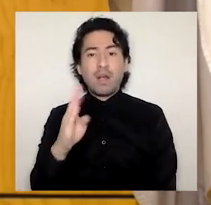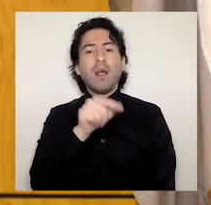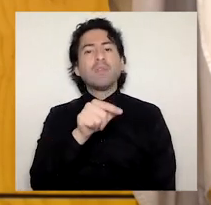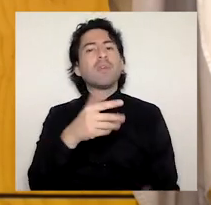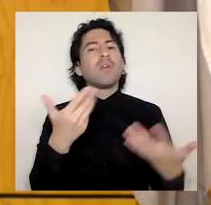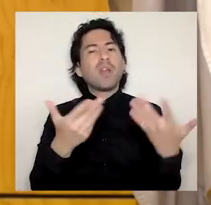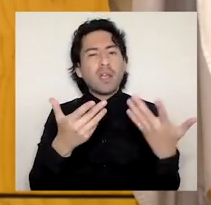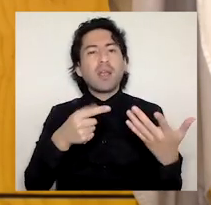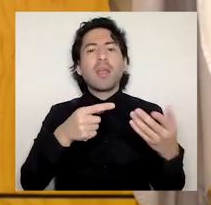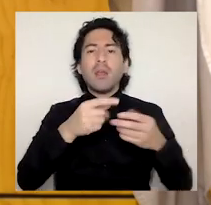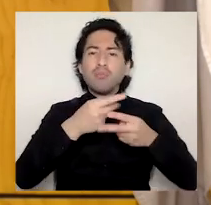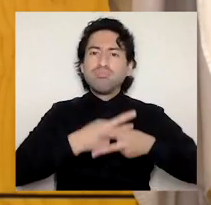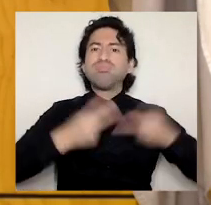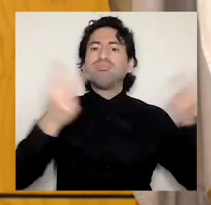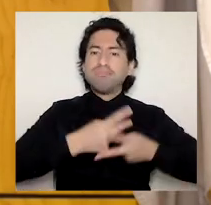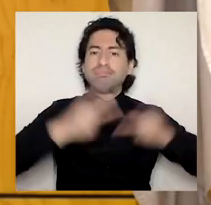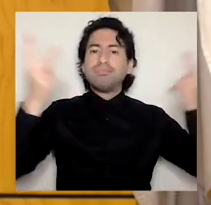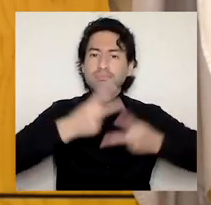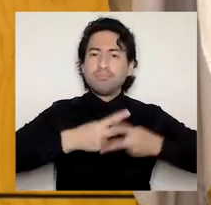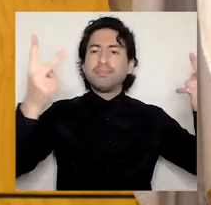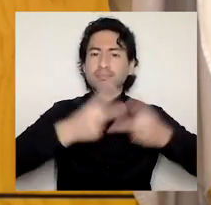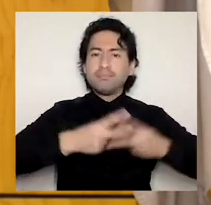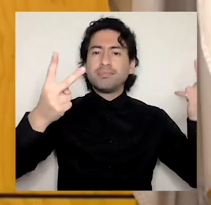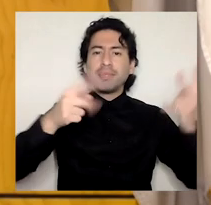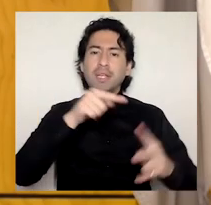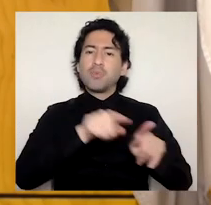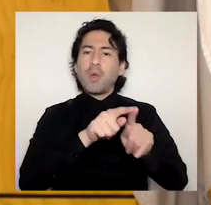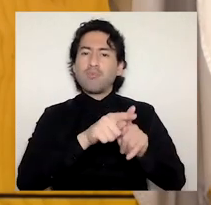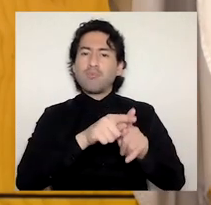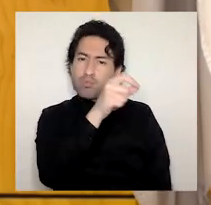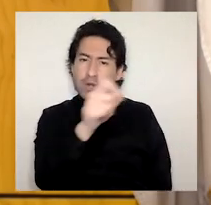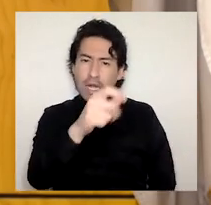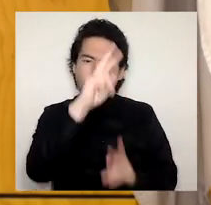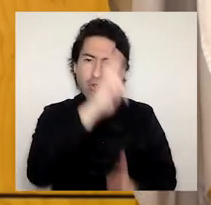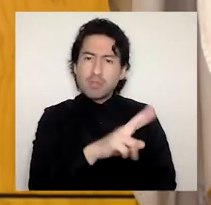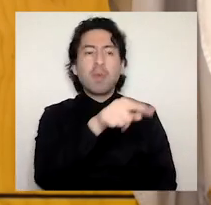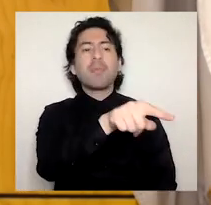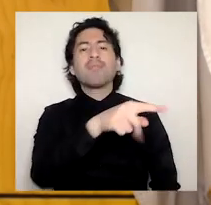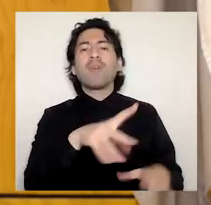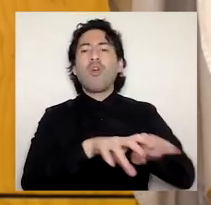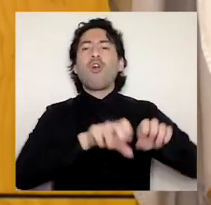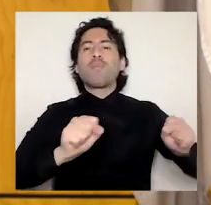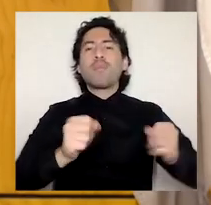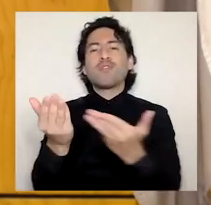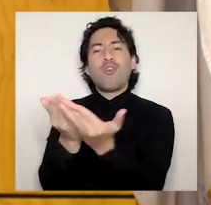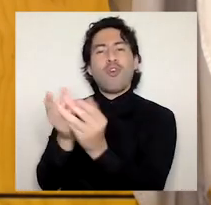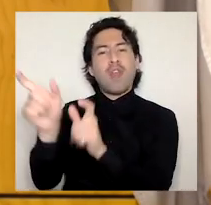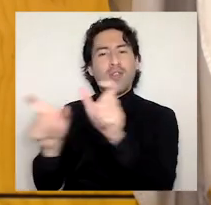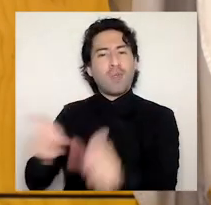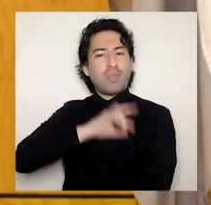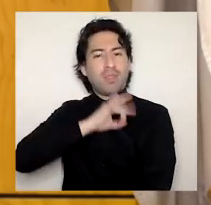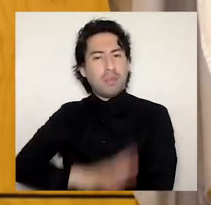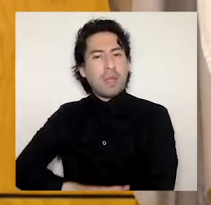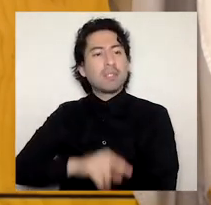transmisiones digitales recibiendo un reconocimiento a su compromiso con los estudiantes del país durante la crisis